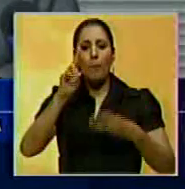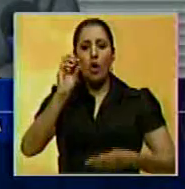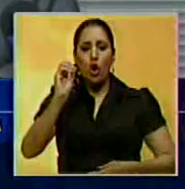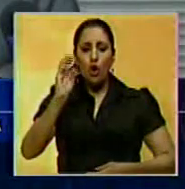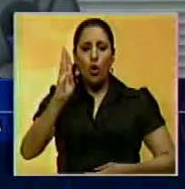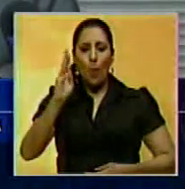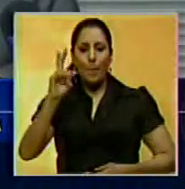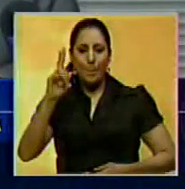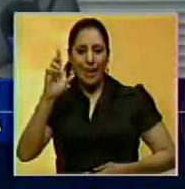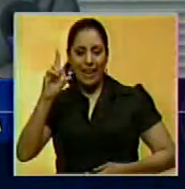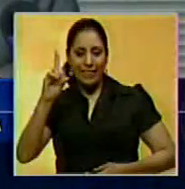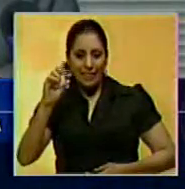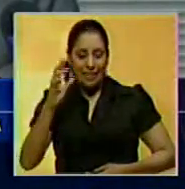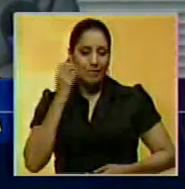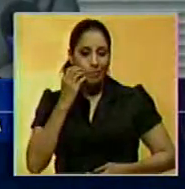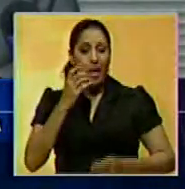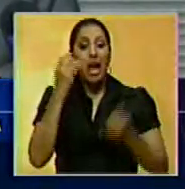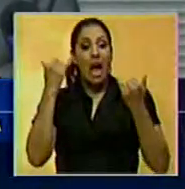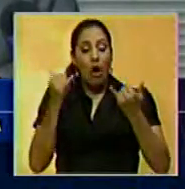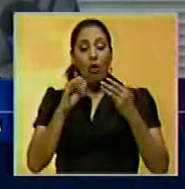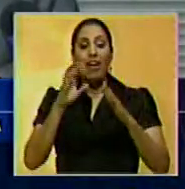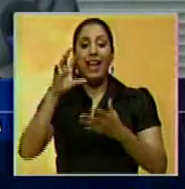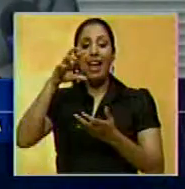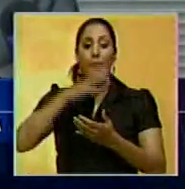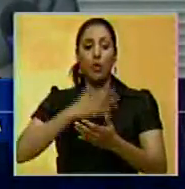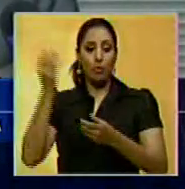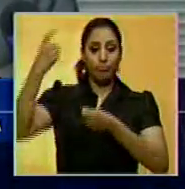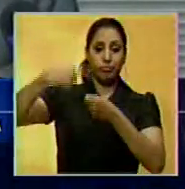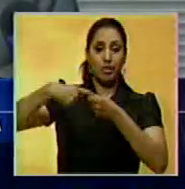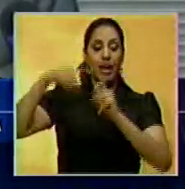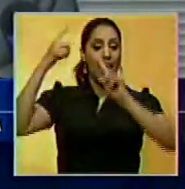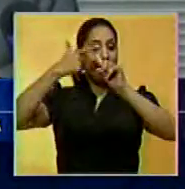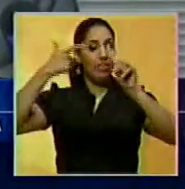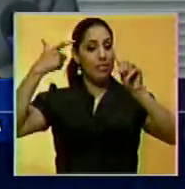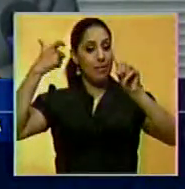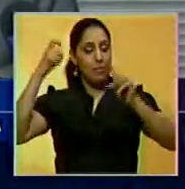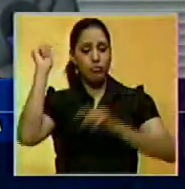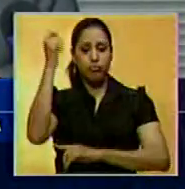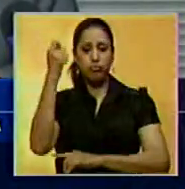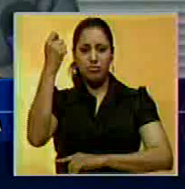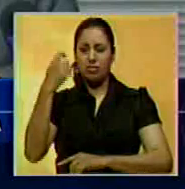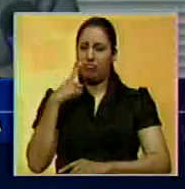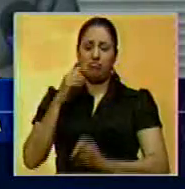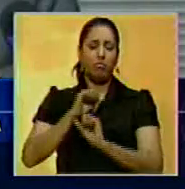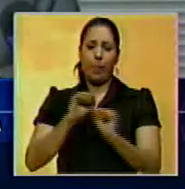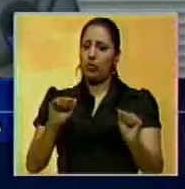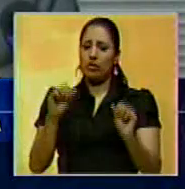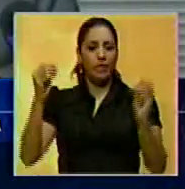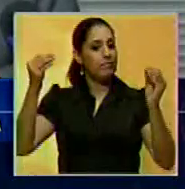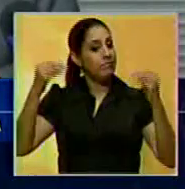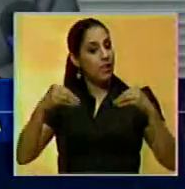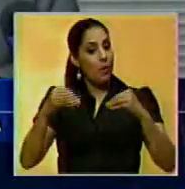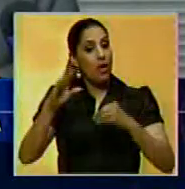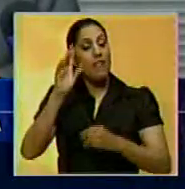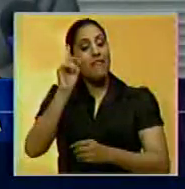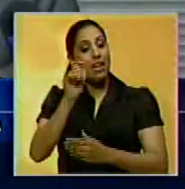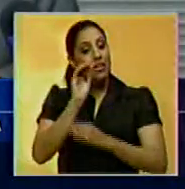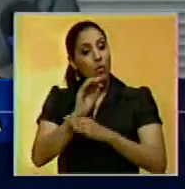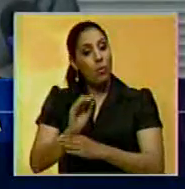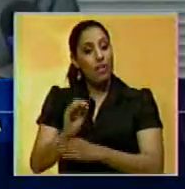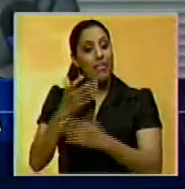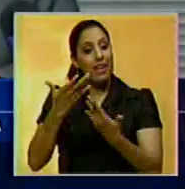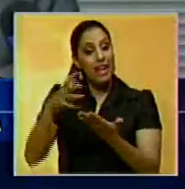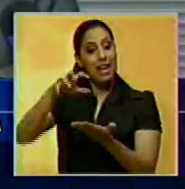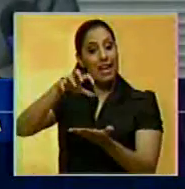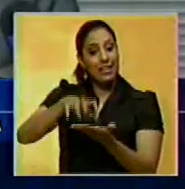como diputados por el Estado de Amazonas, creando con ello un precedente contra la institucionalidad y la preservación